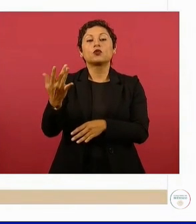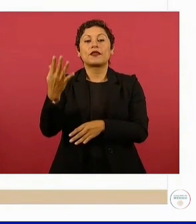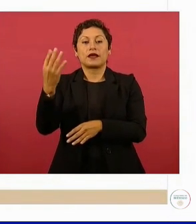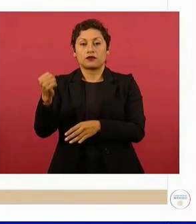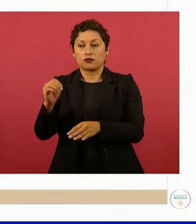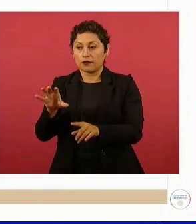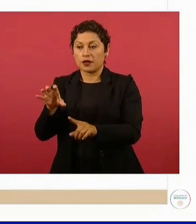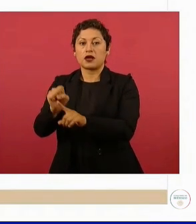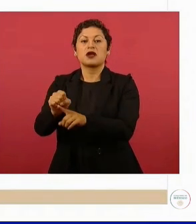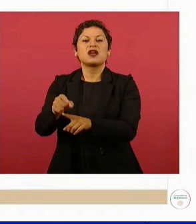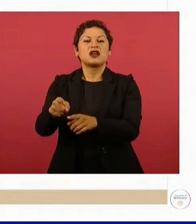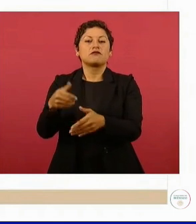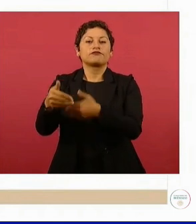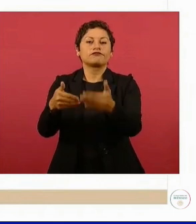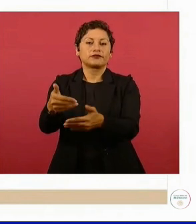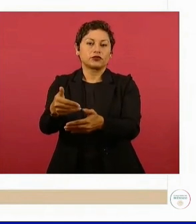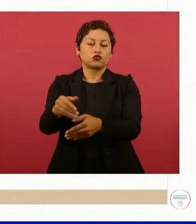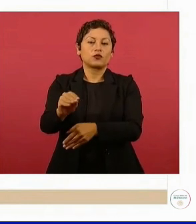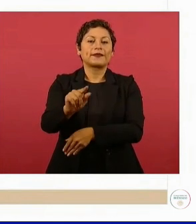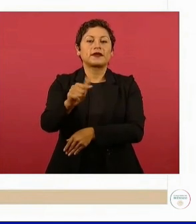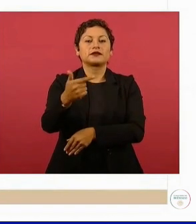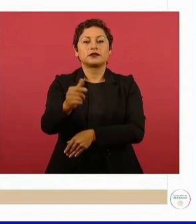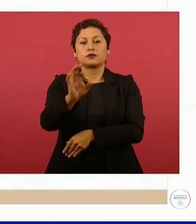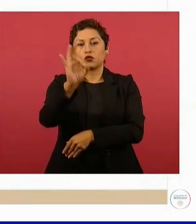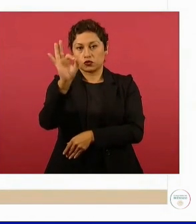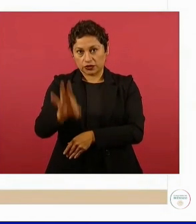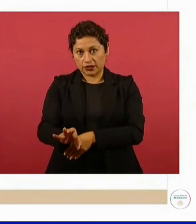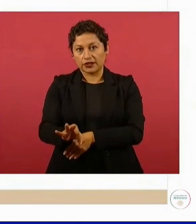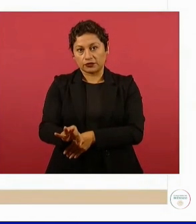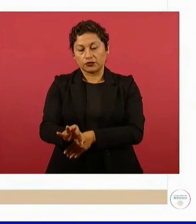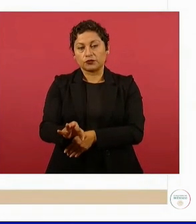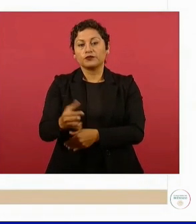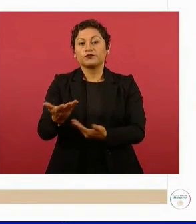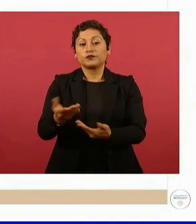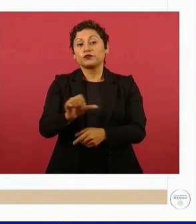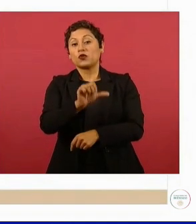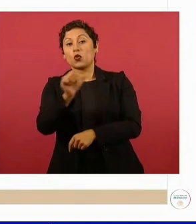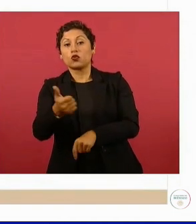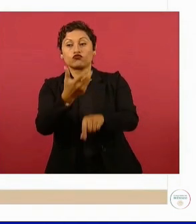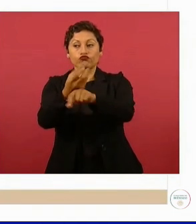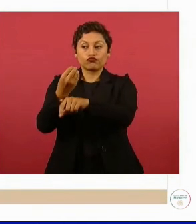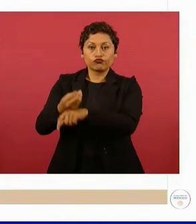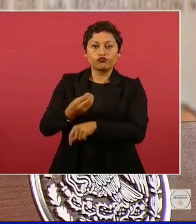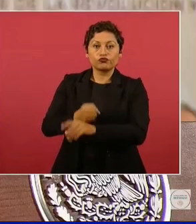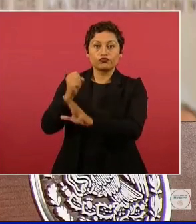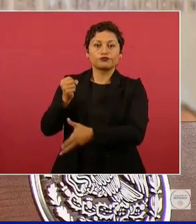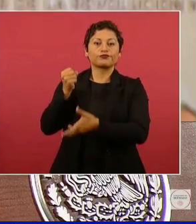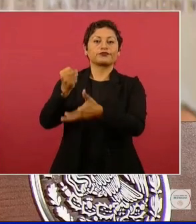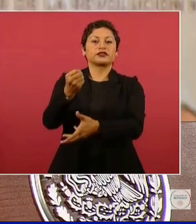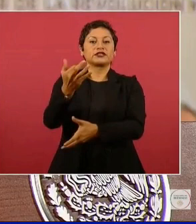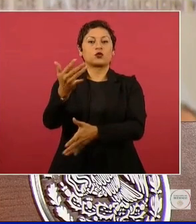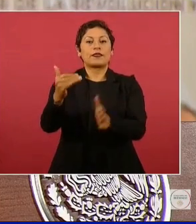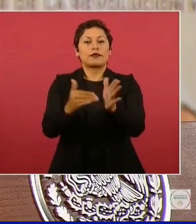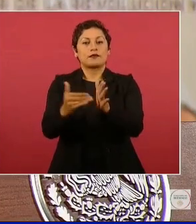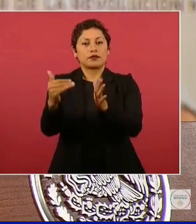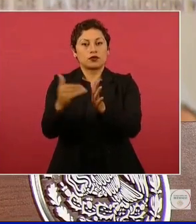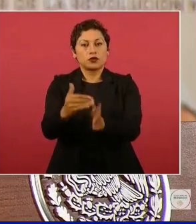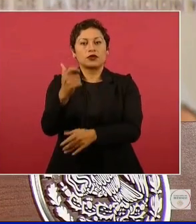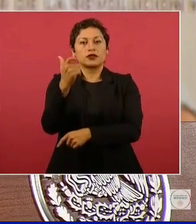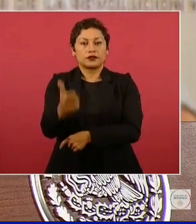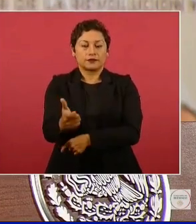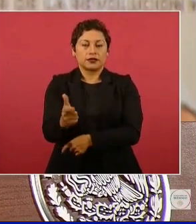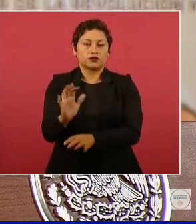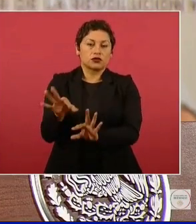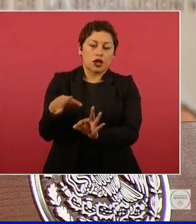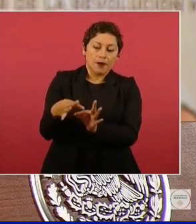97 por ciento. En cuanto a infraestructuras, se han invertido 50 millones de pesos, ya con el 99